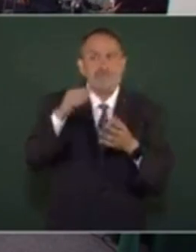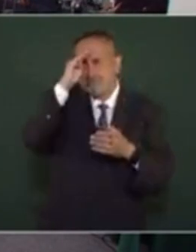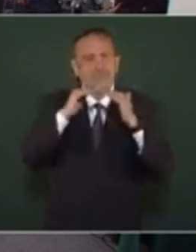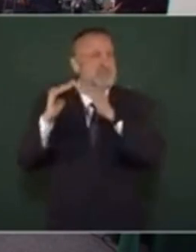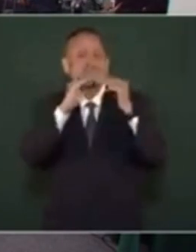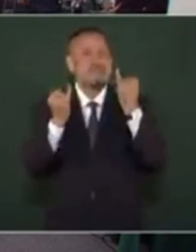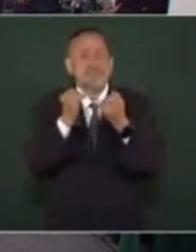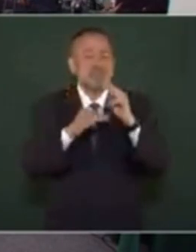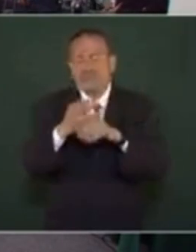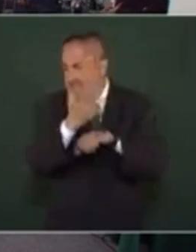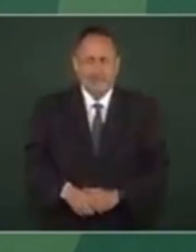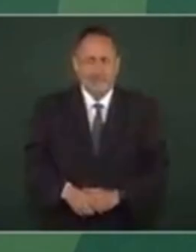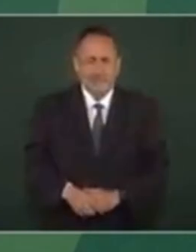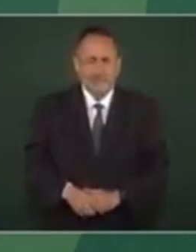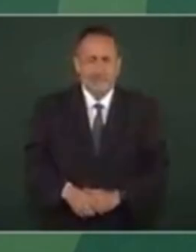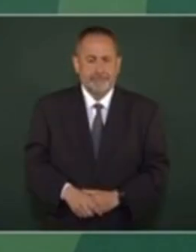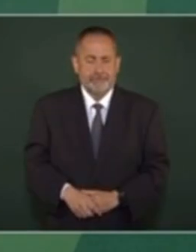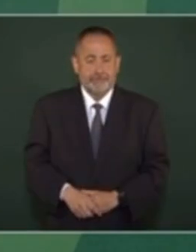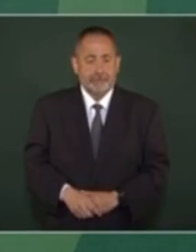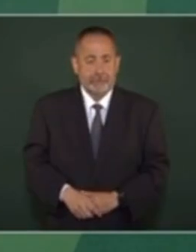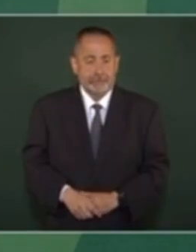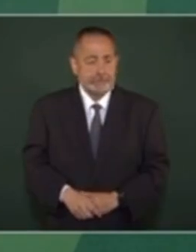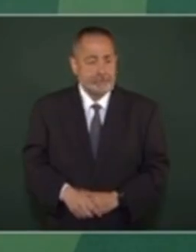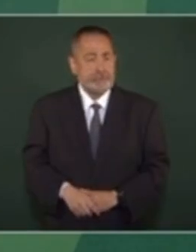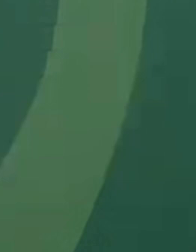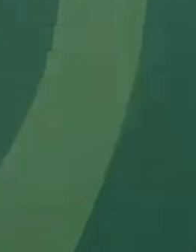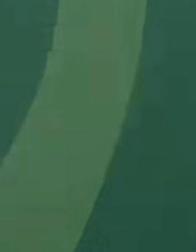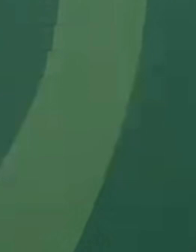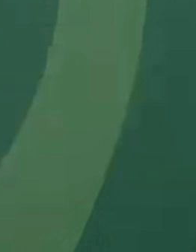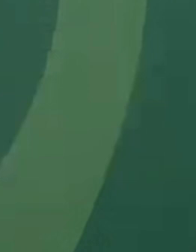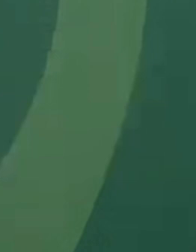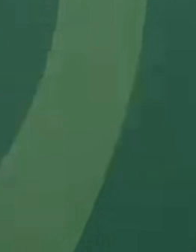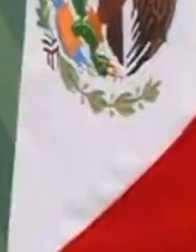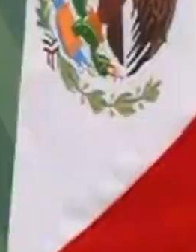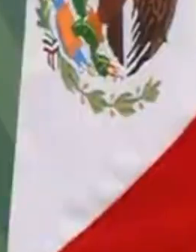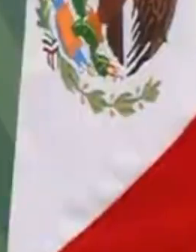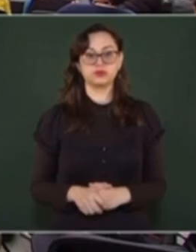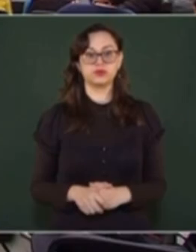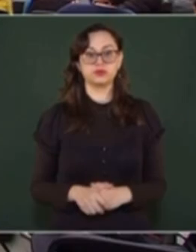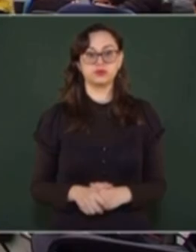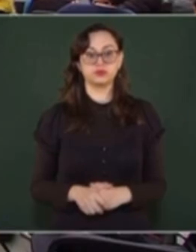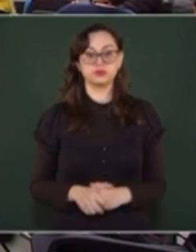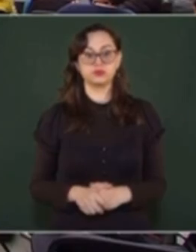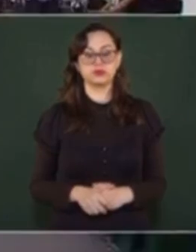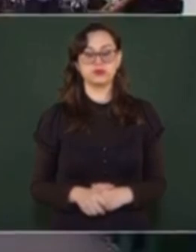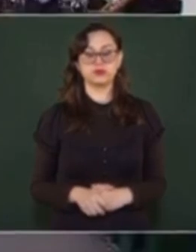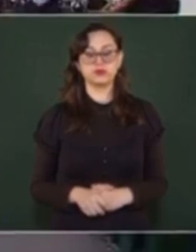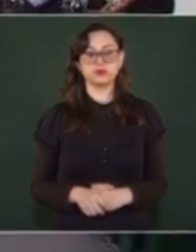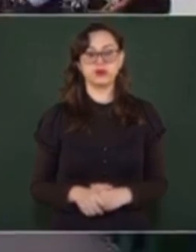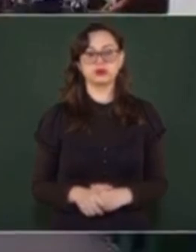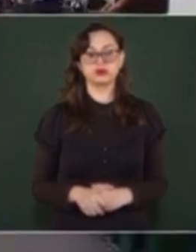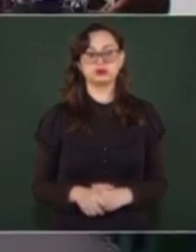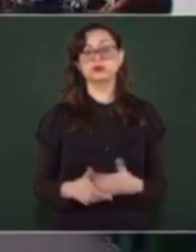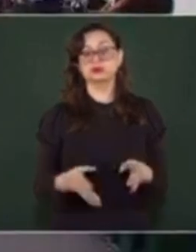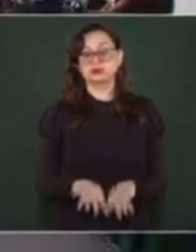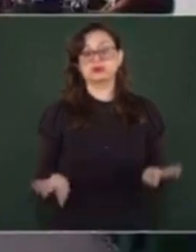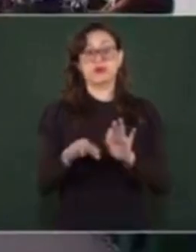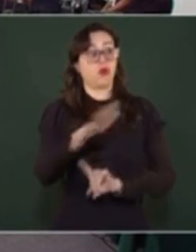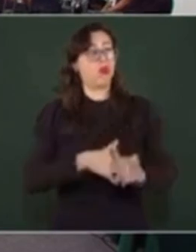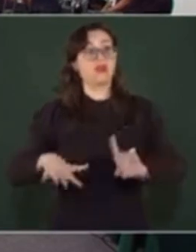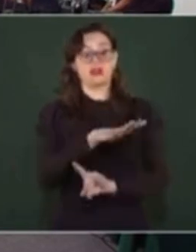prevalece también en Estados Unidos. Si estuviesen realmente preocupados, estarían atendiendo las causas. Para entender el contexto,